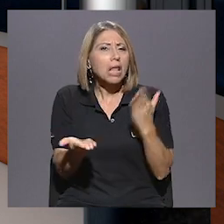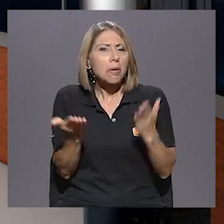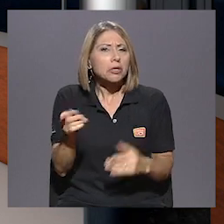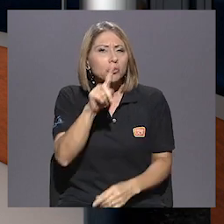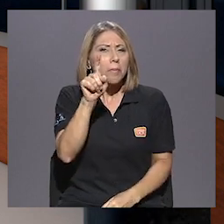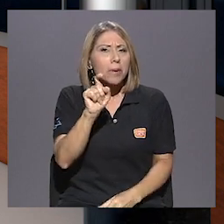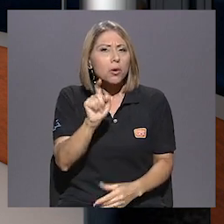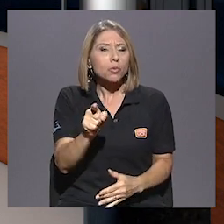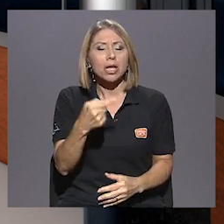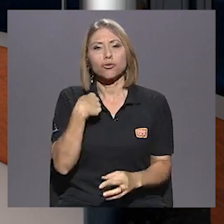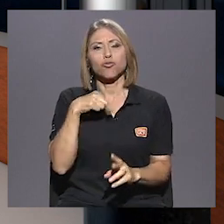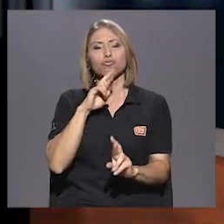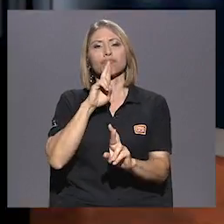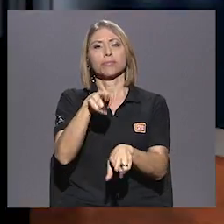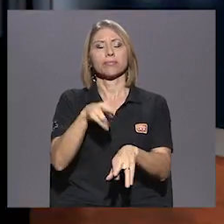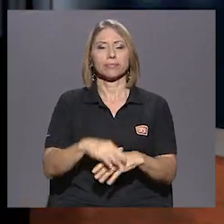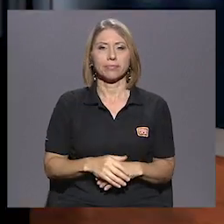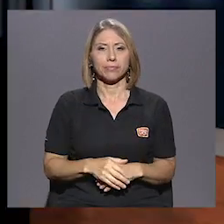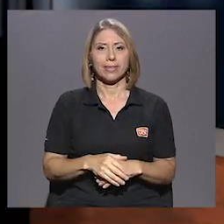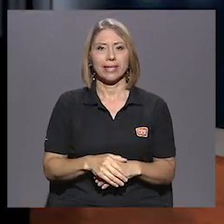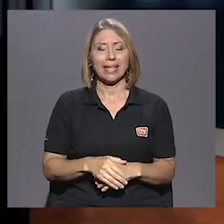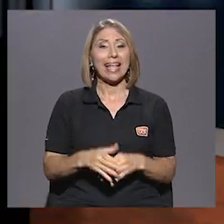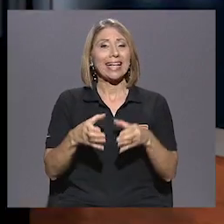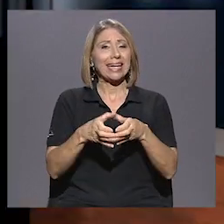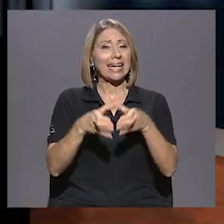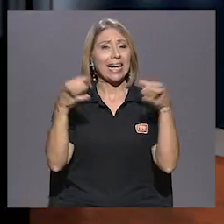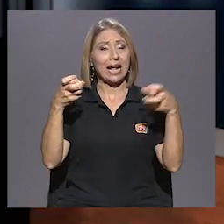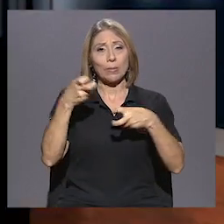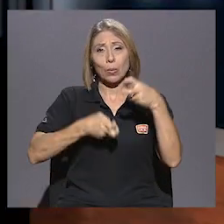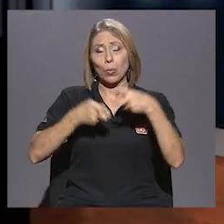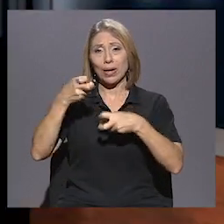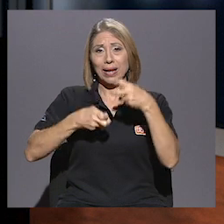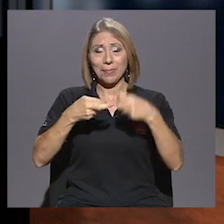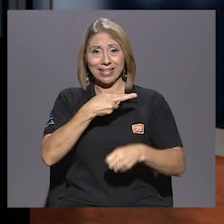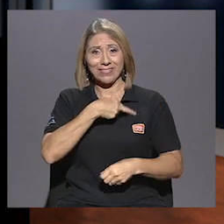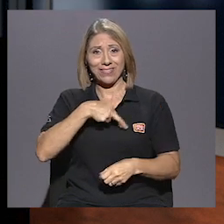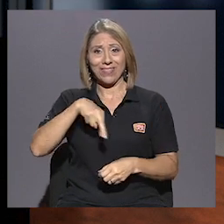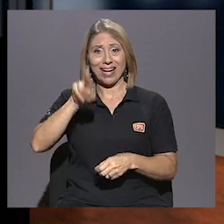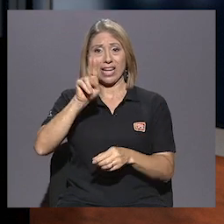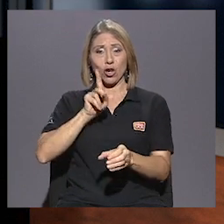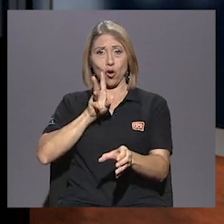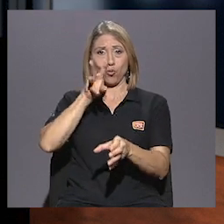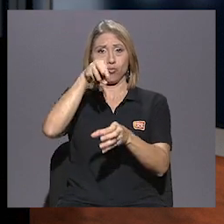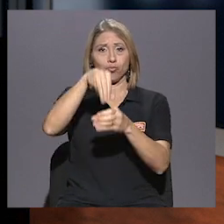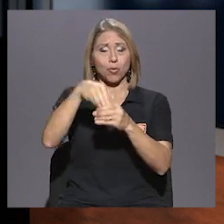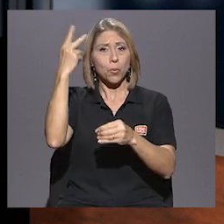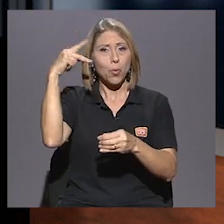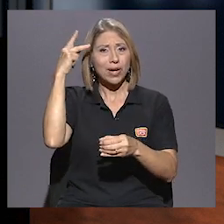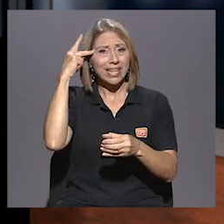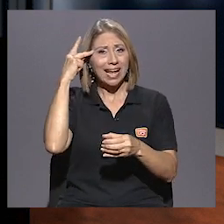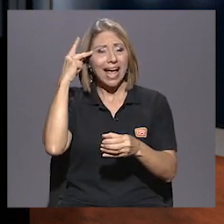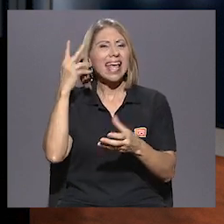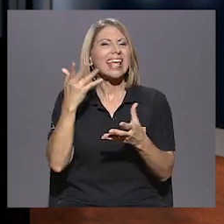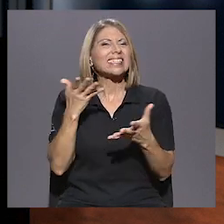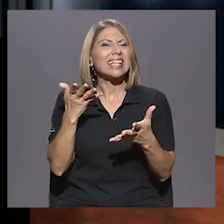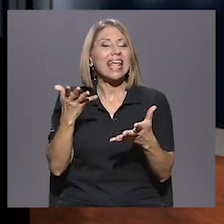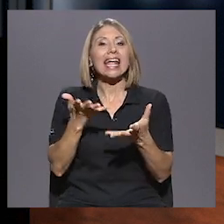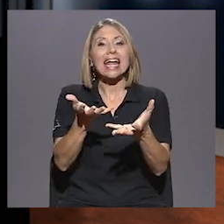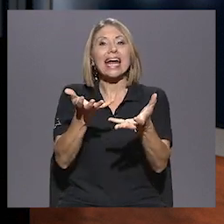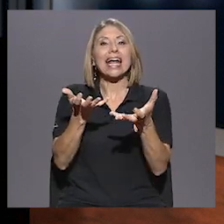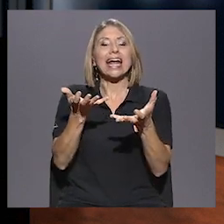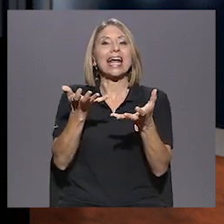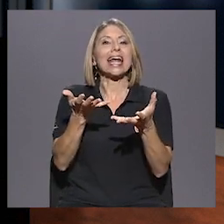Y le respondo de esta manera. El gran problema de llevar la religión a la política es pretender que mis creencias se